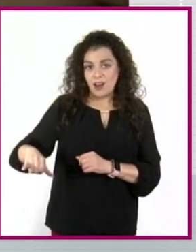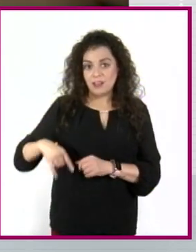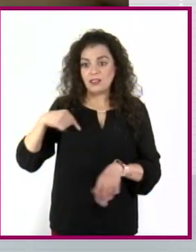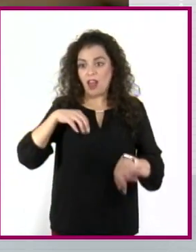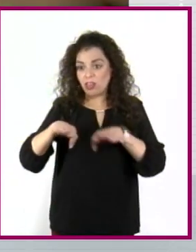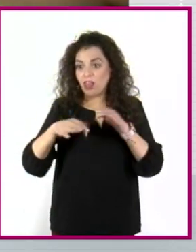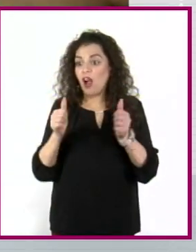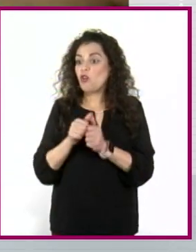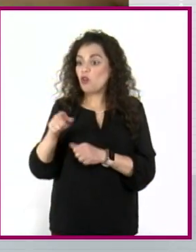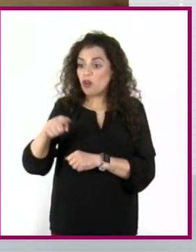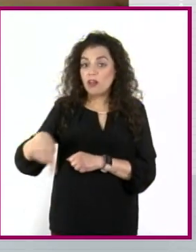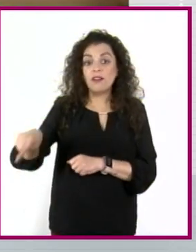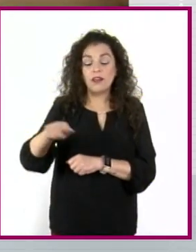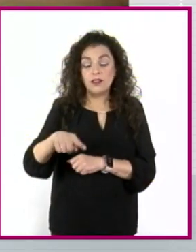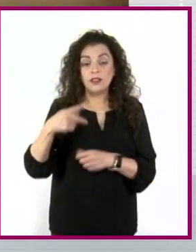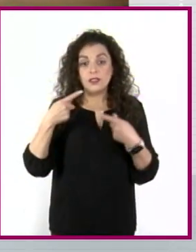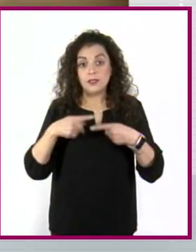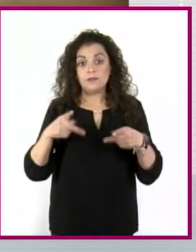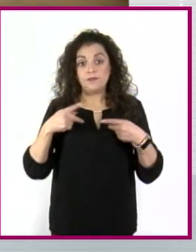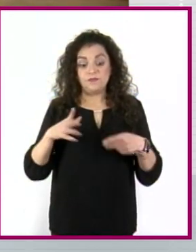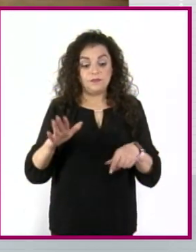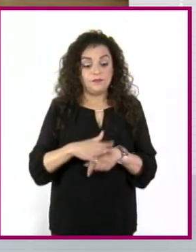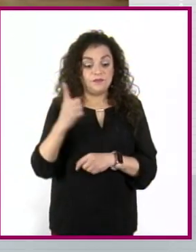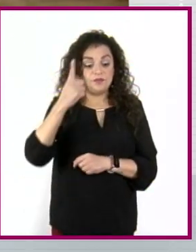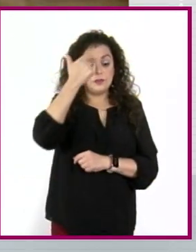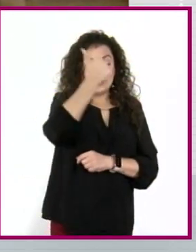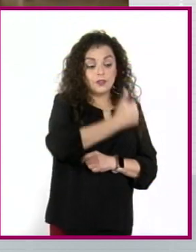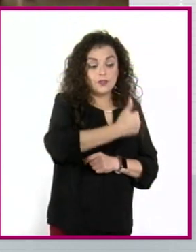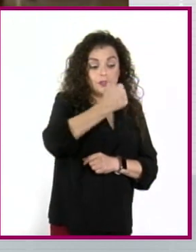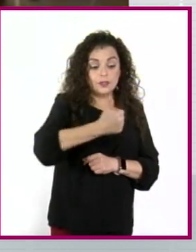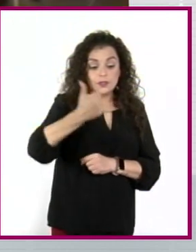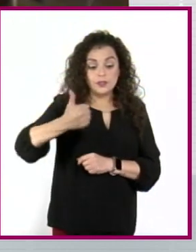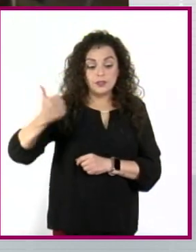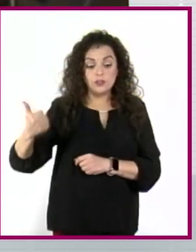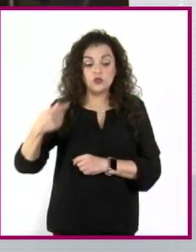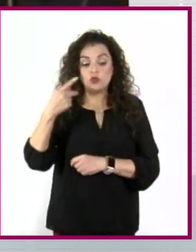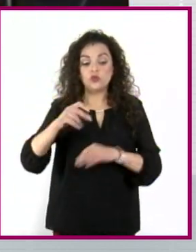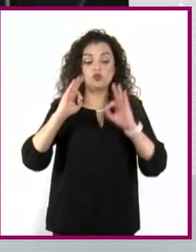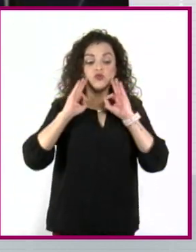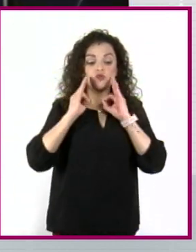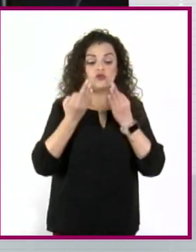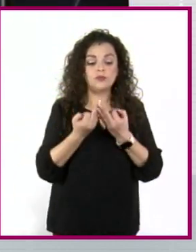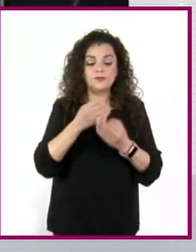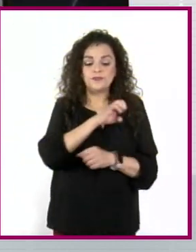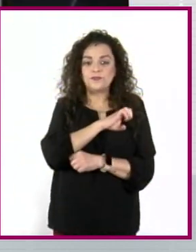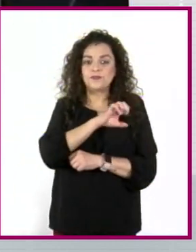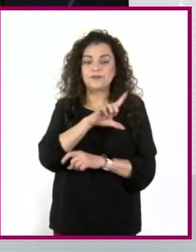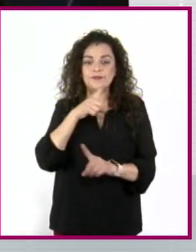cada uno de ellos tenía una forma muy particular.